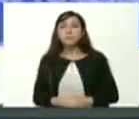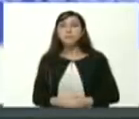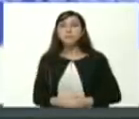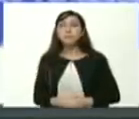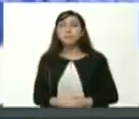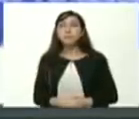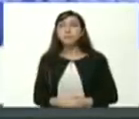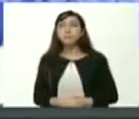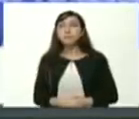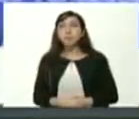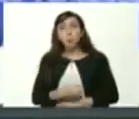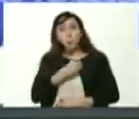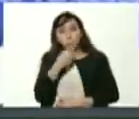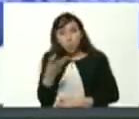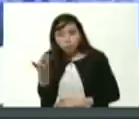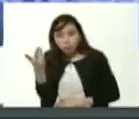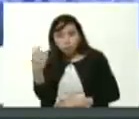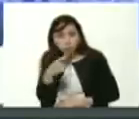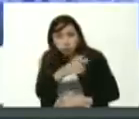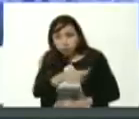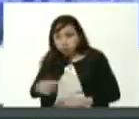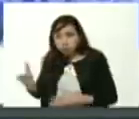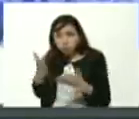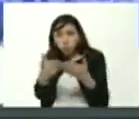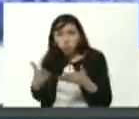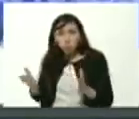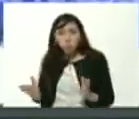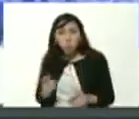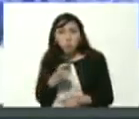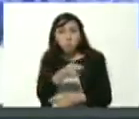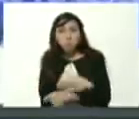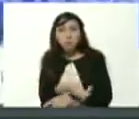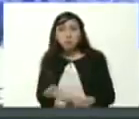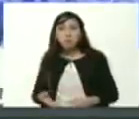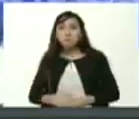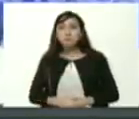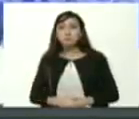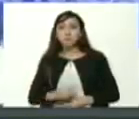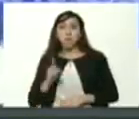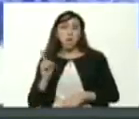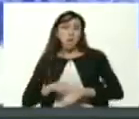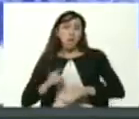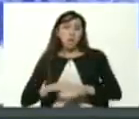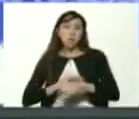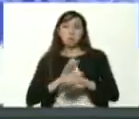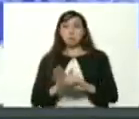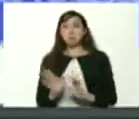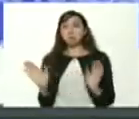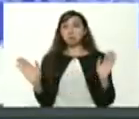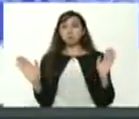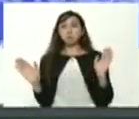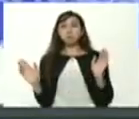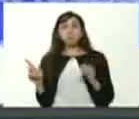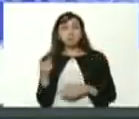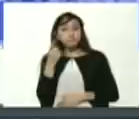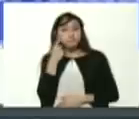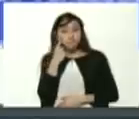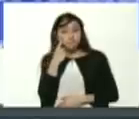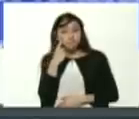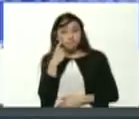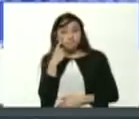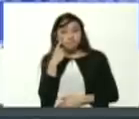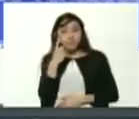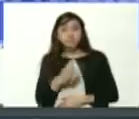buen número para ser tiempos de pandemia escuchen bien la cifra